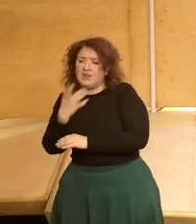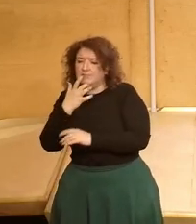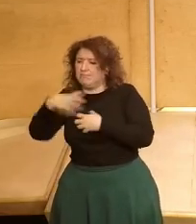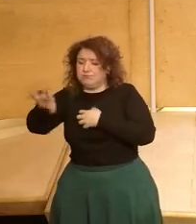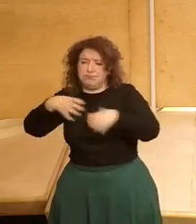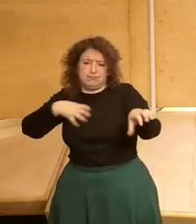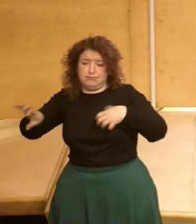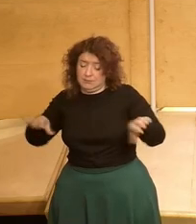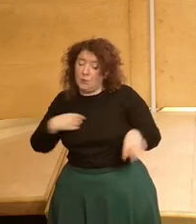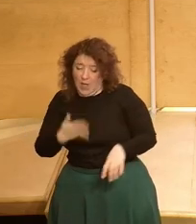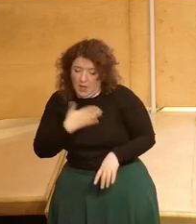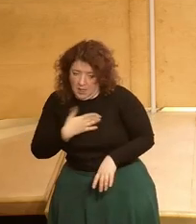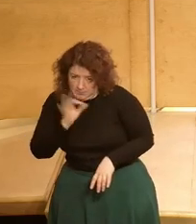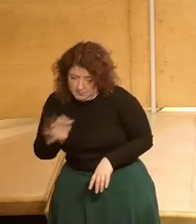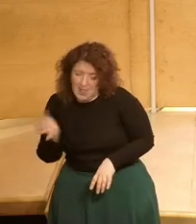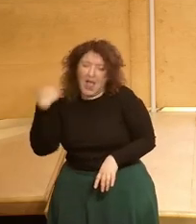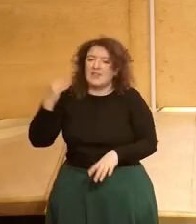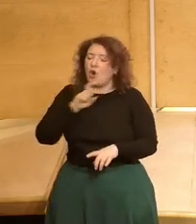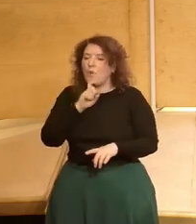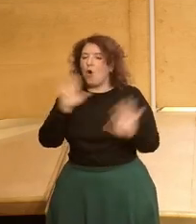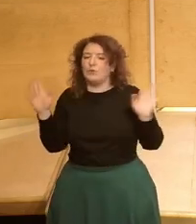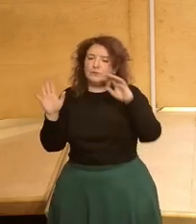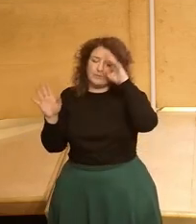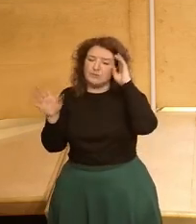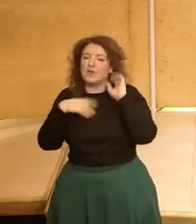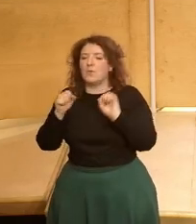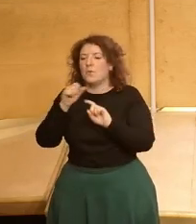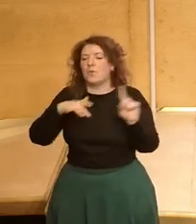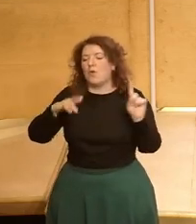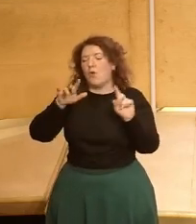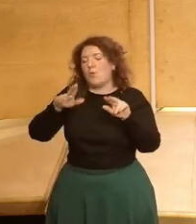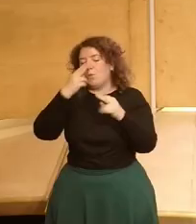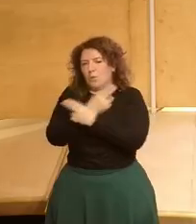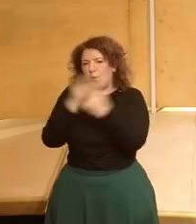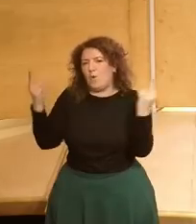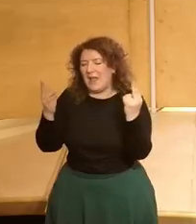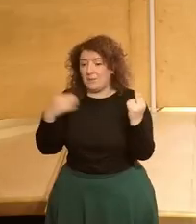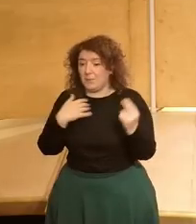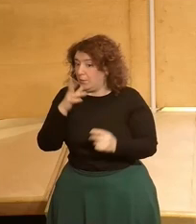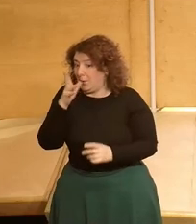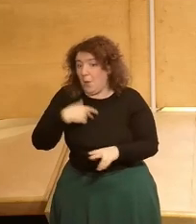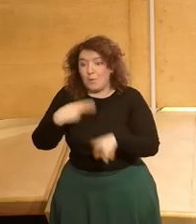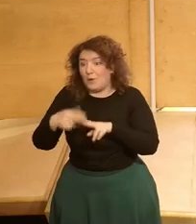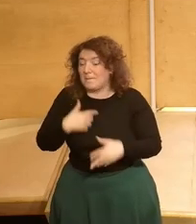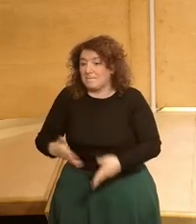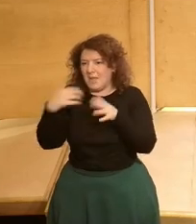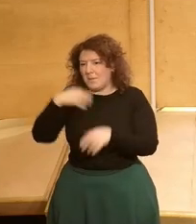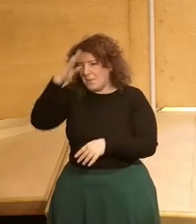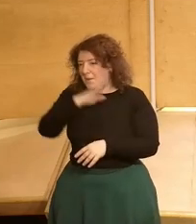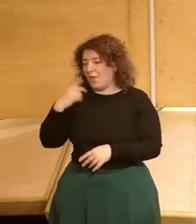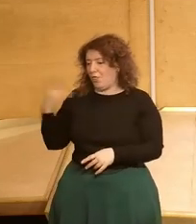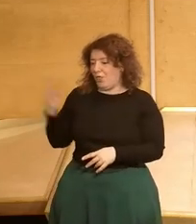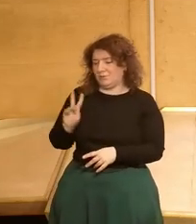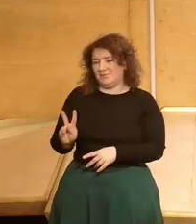es una pena porque antes igual se construía una esfera pública más cohesionada yo siempre digo a mí me gusta la política porque con mi padre veía